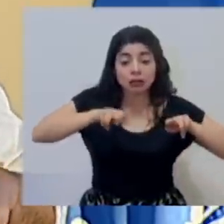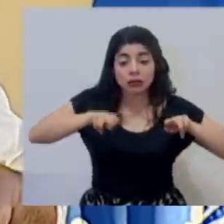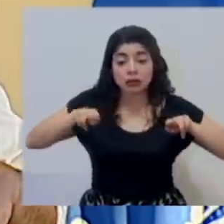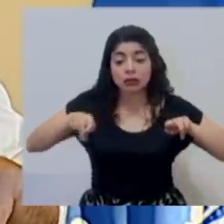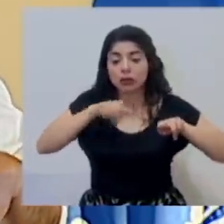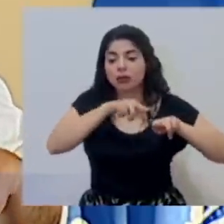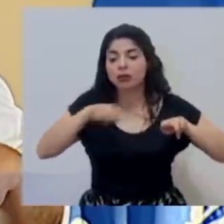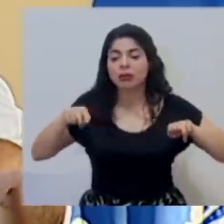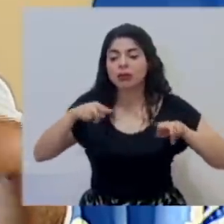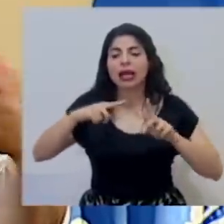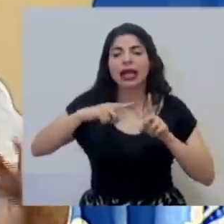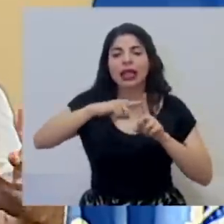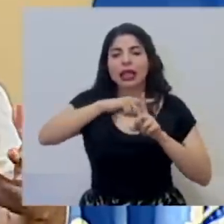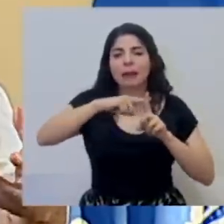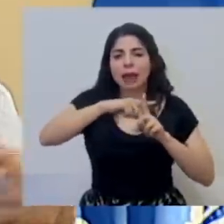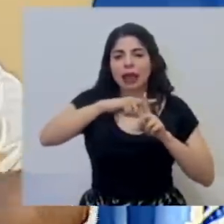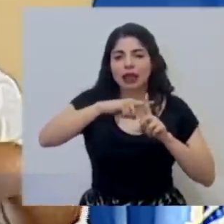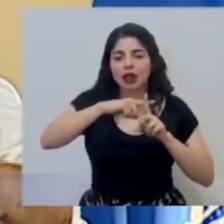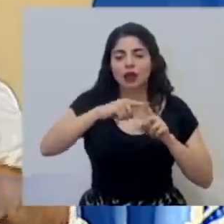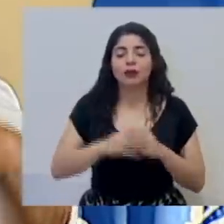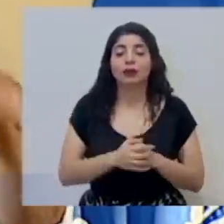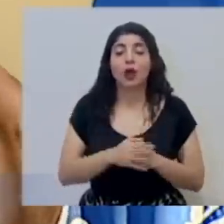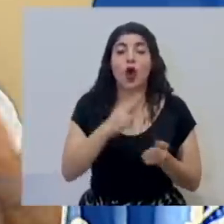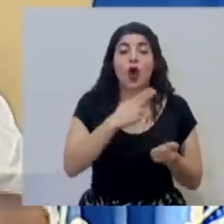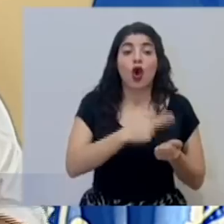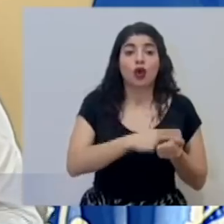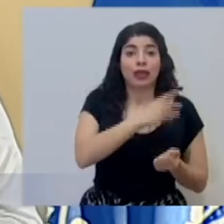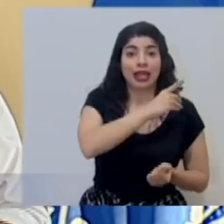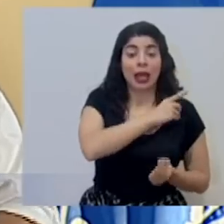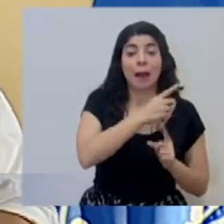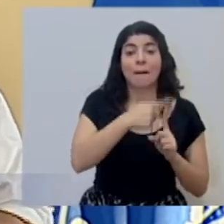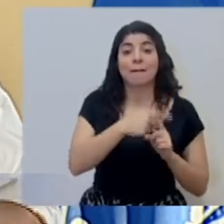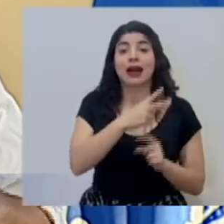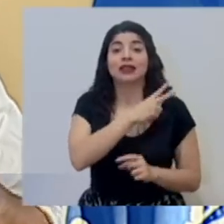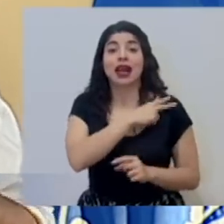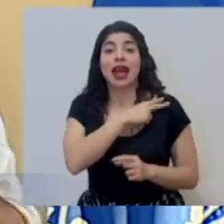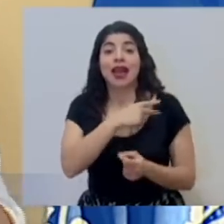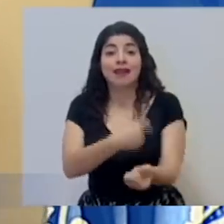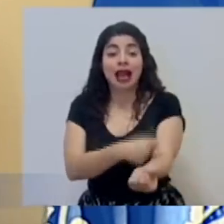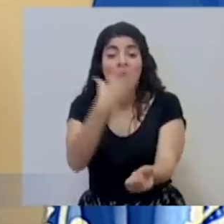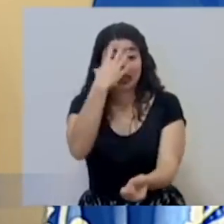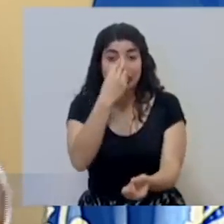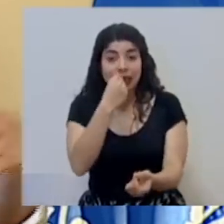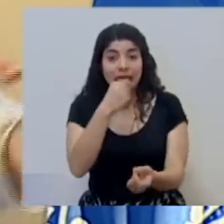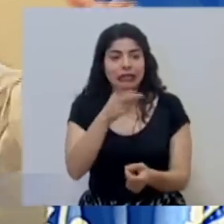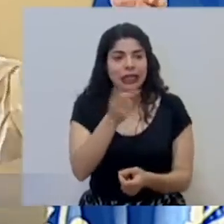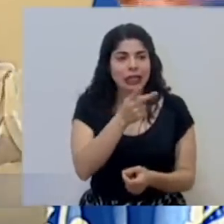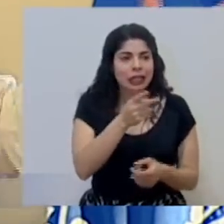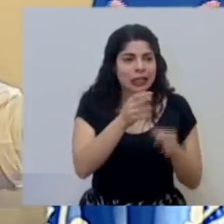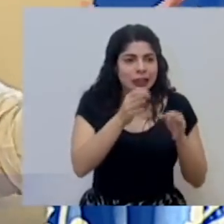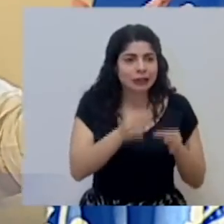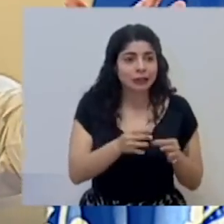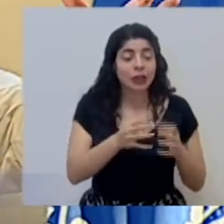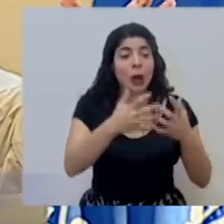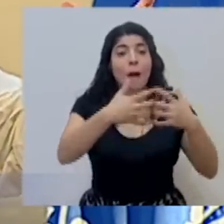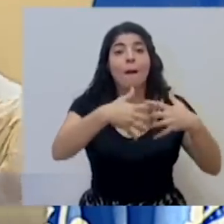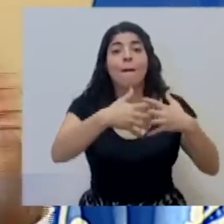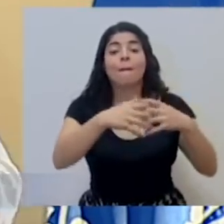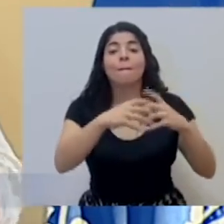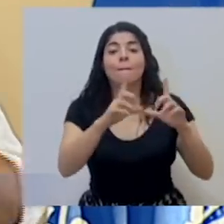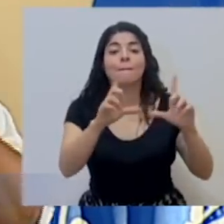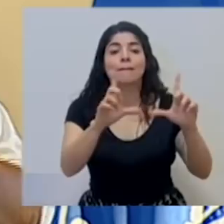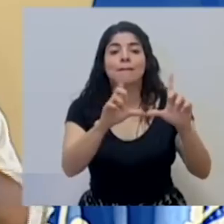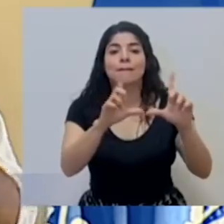pacientes moderados, la directora del hospital en conjunto con la jefatura de anestesia tomó la decisión de agarrar monitores